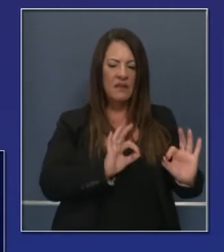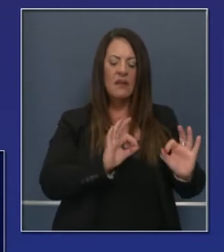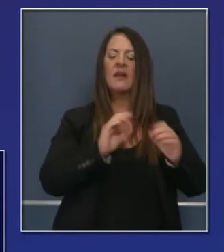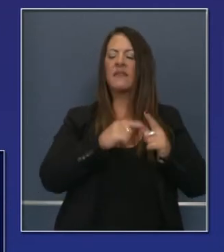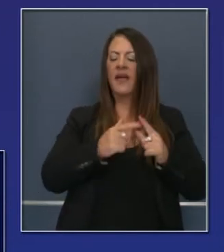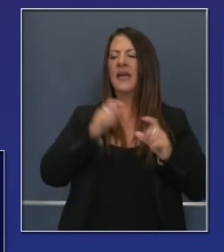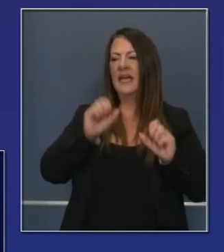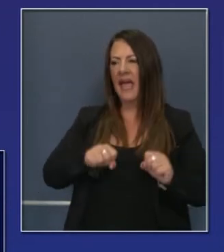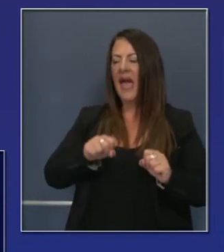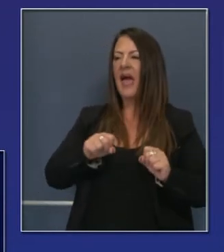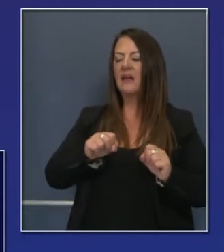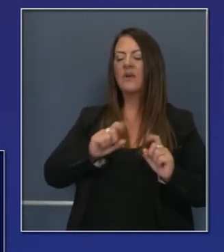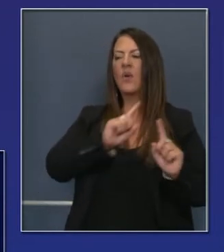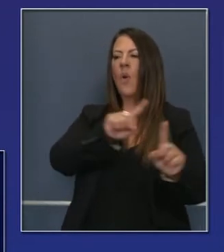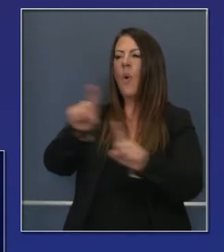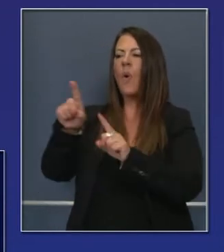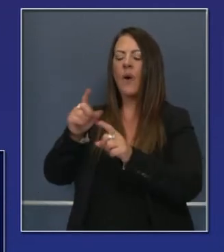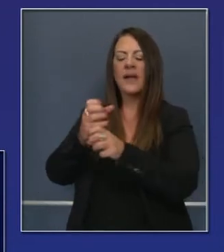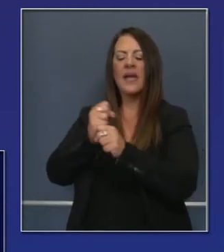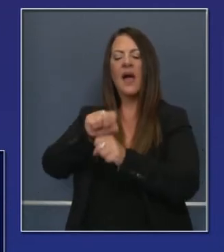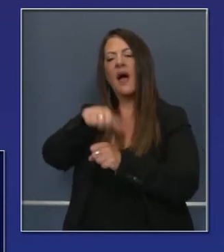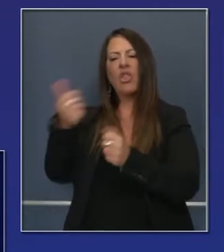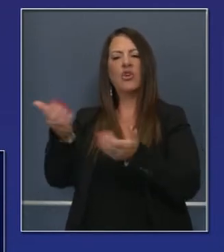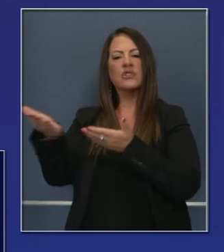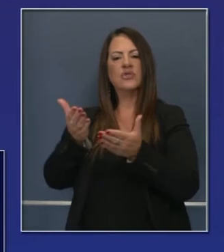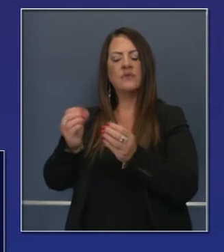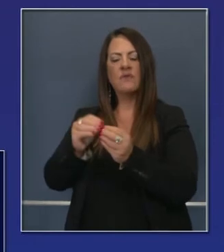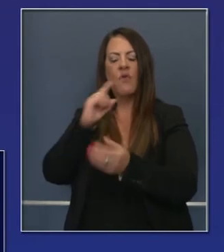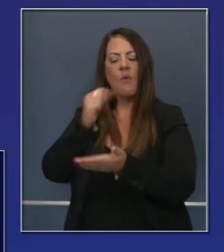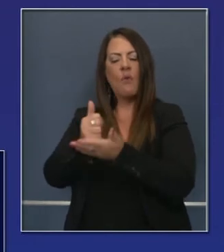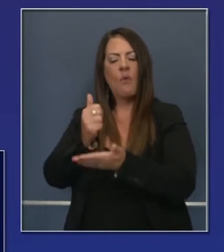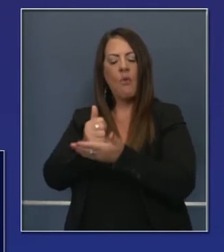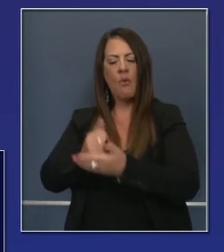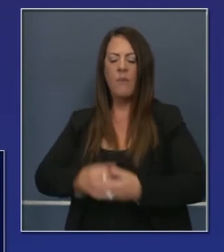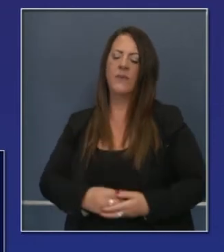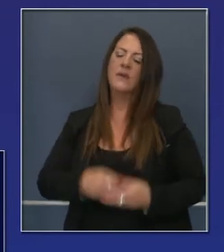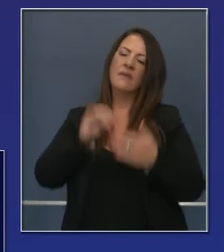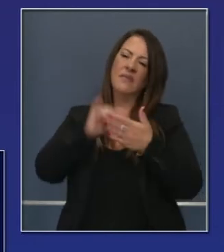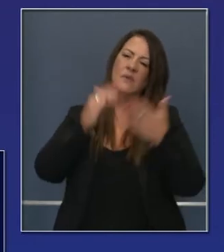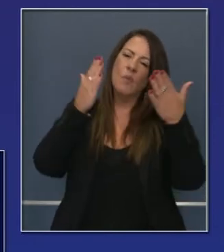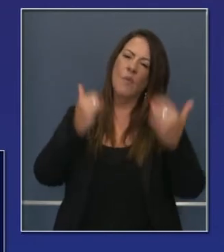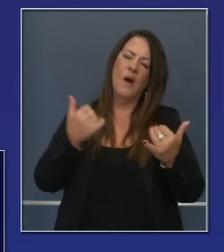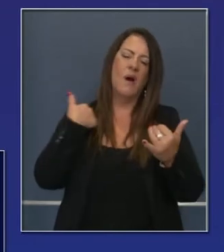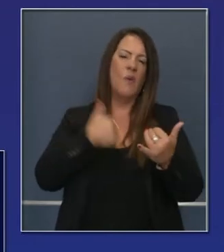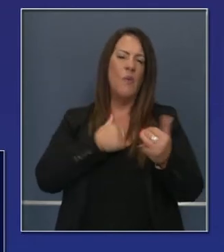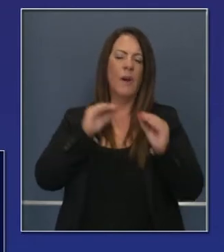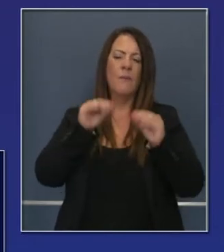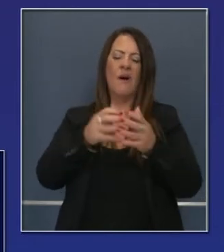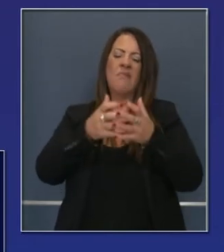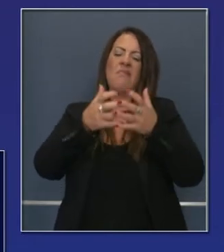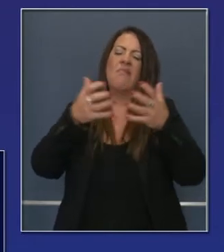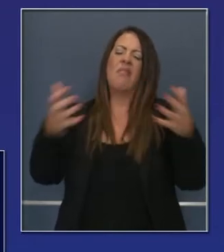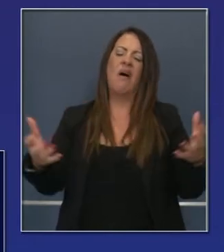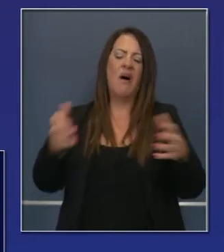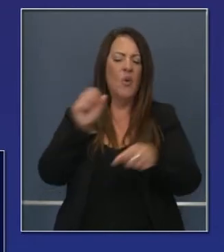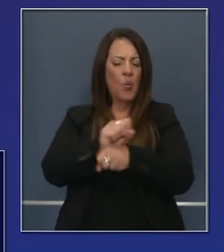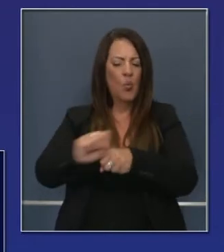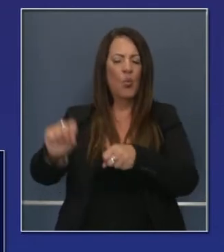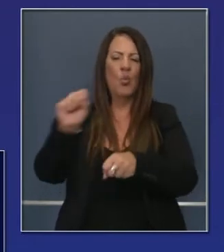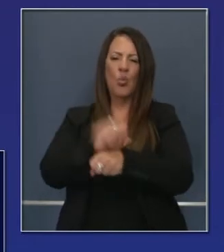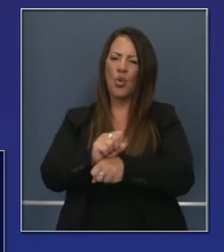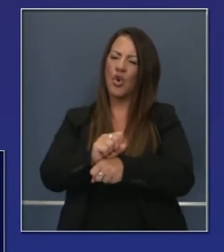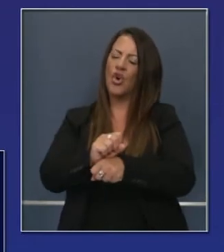que llevaron a esa situación. De modo que esa es la razón por la cual hemos hecho tal esfuerzo. Y es